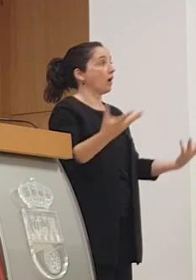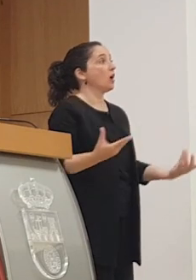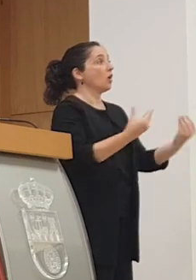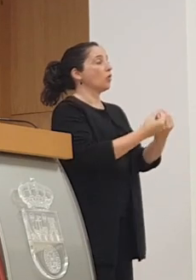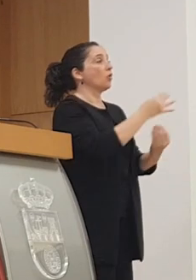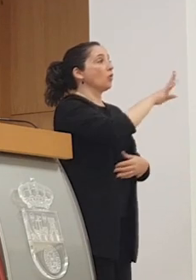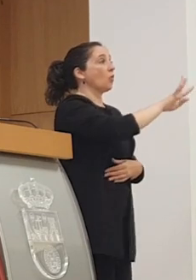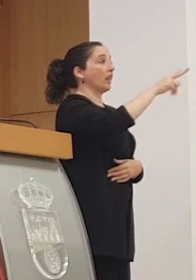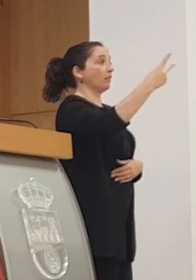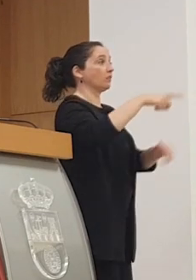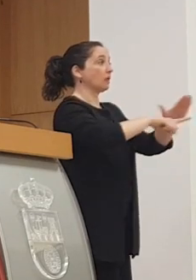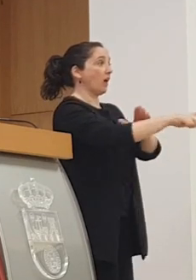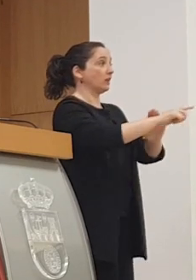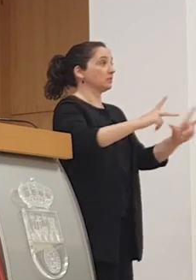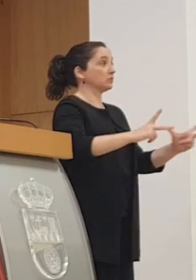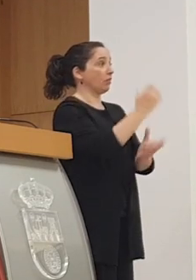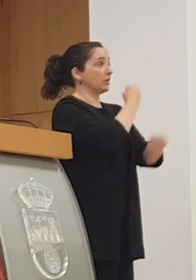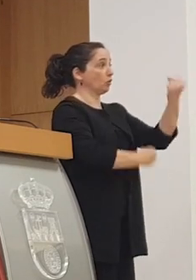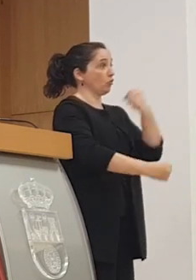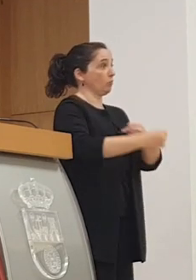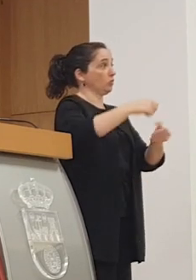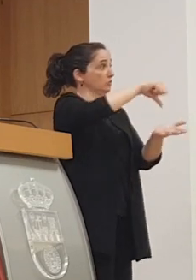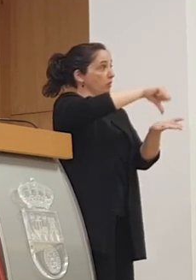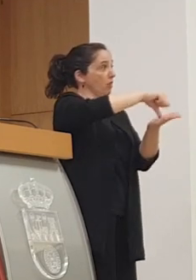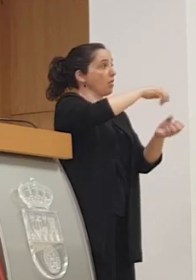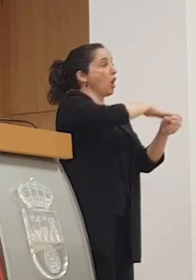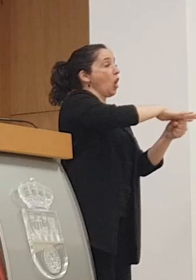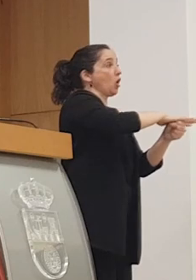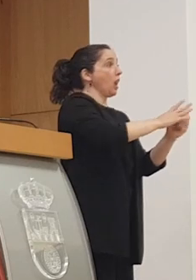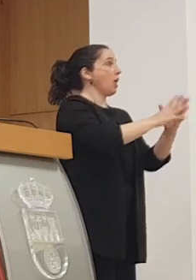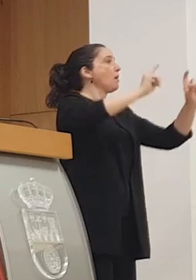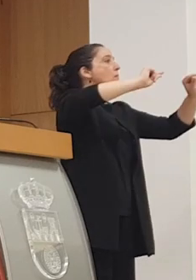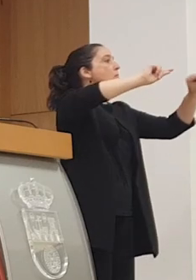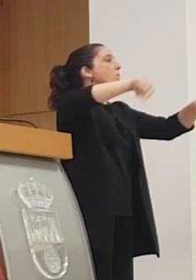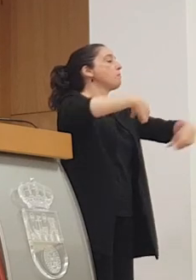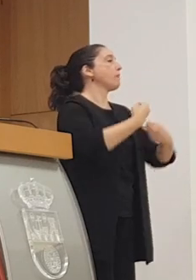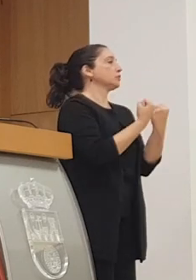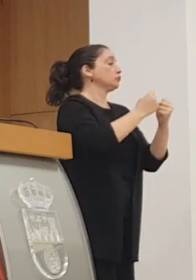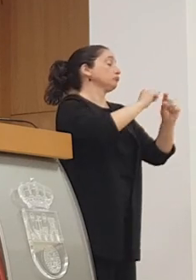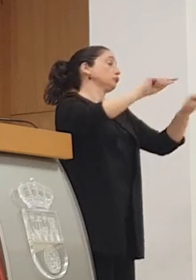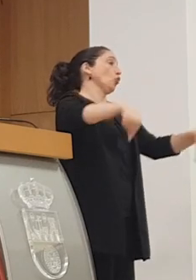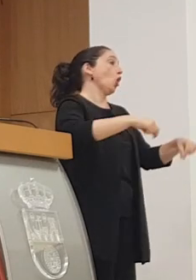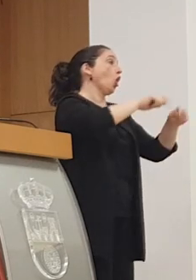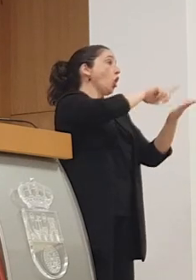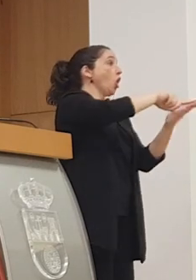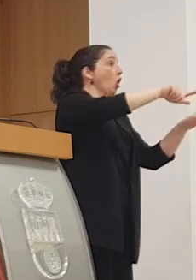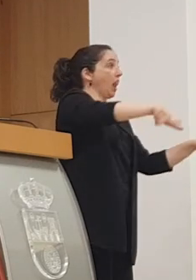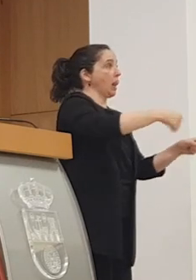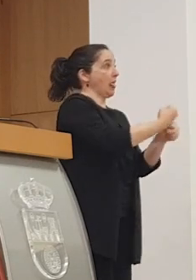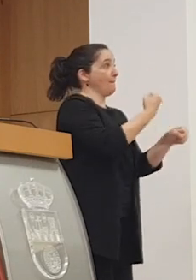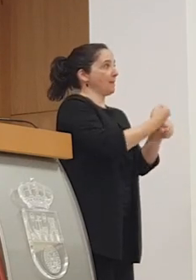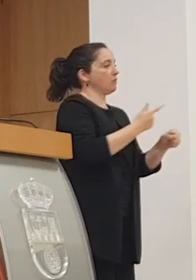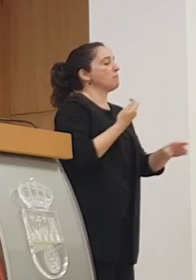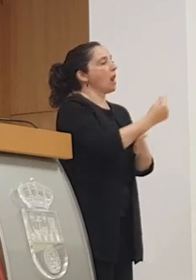junto a 42 agentes sociales y económicos de la ciudad, Pacto Local por el Empleo, que se ha convertido en una de las